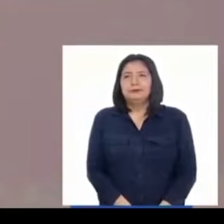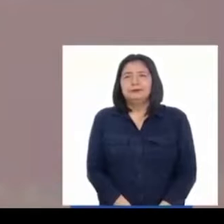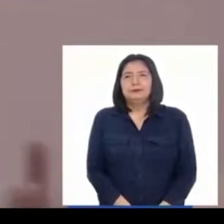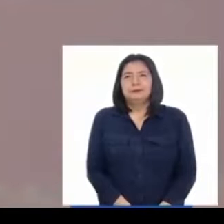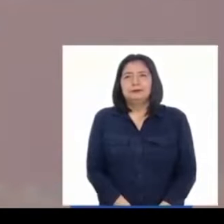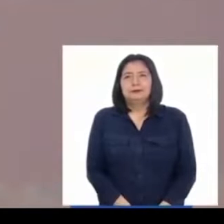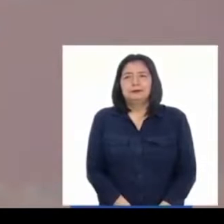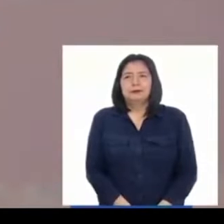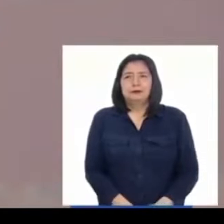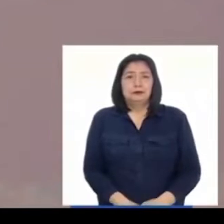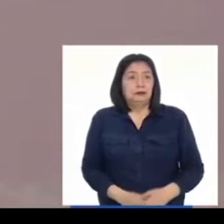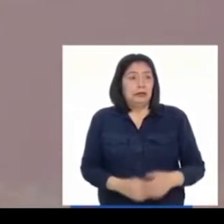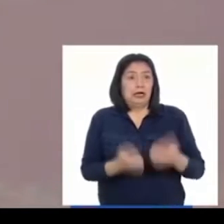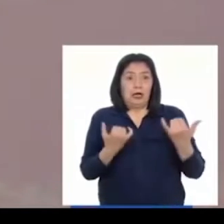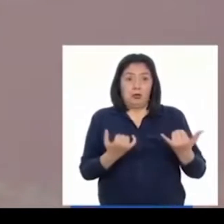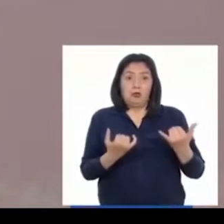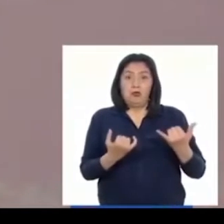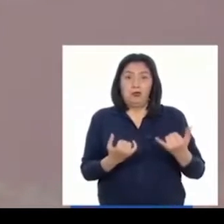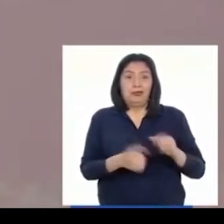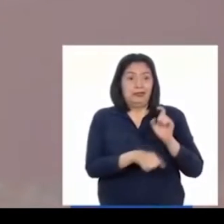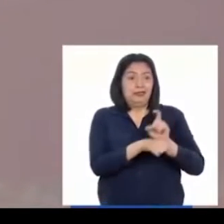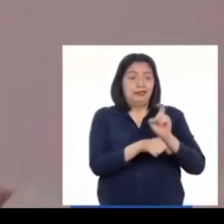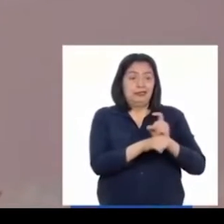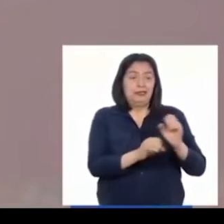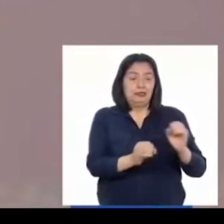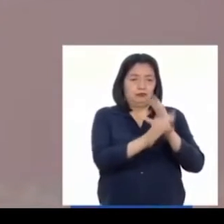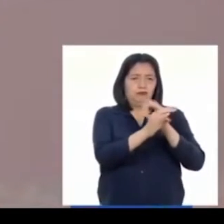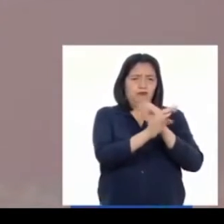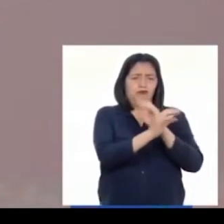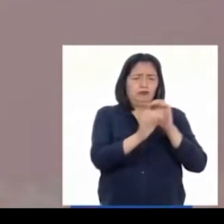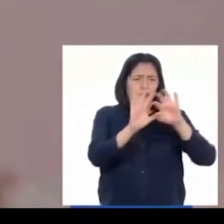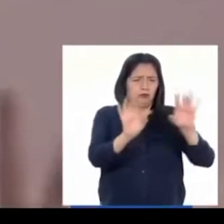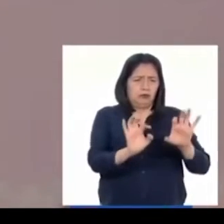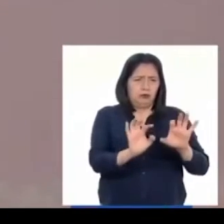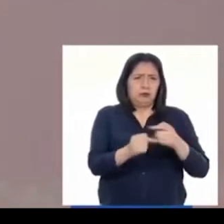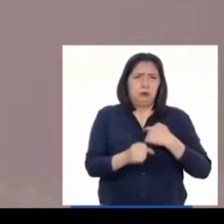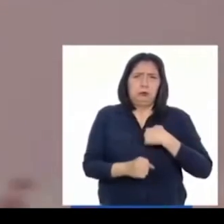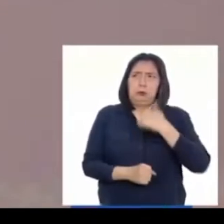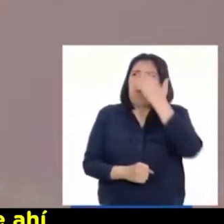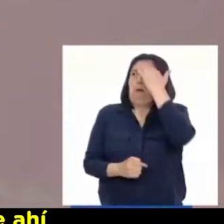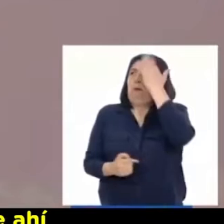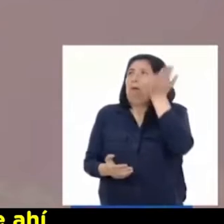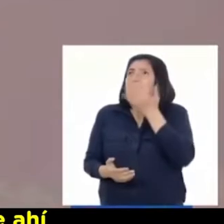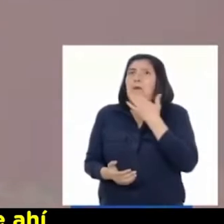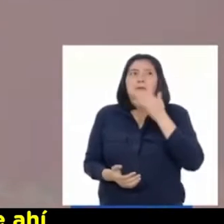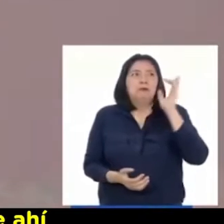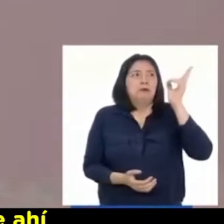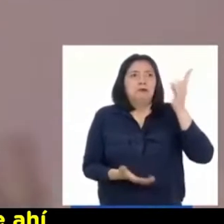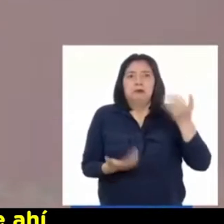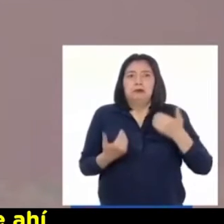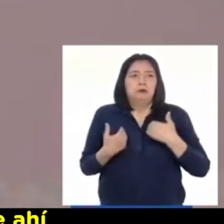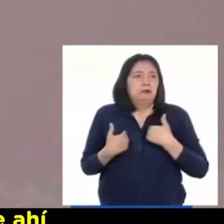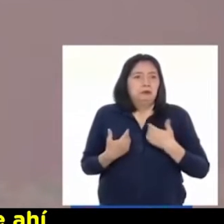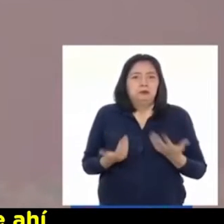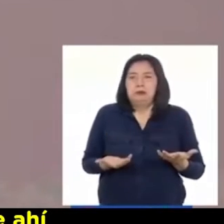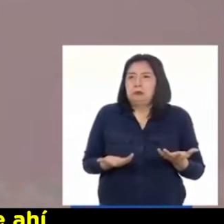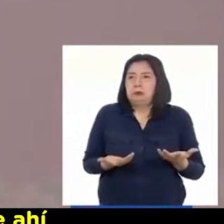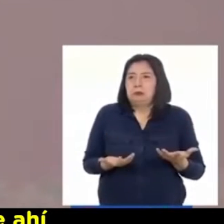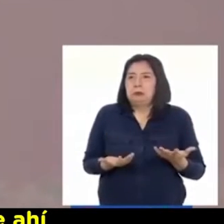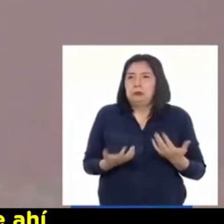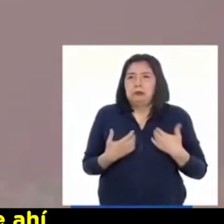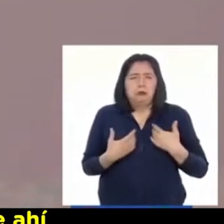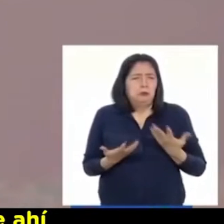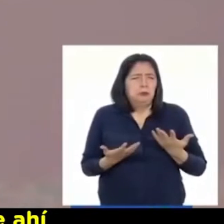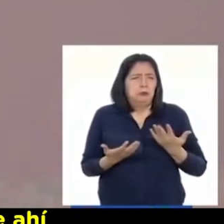Muchas clases virtuales, primero, yo no sabía quién era mi profesora porque yo estaba